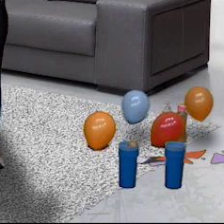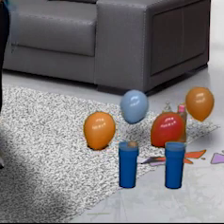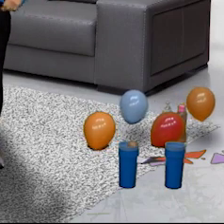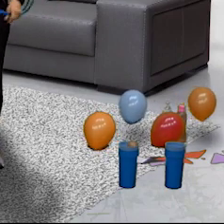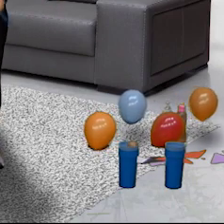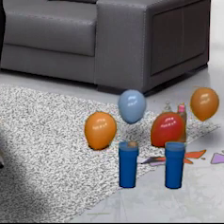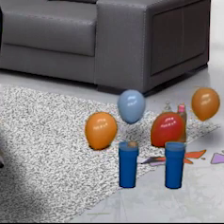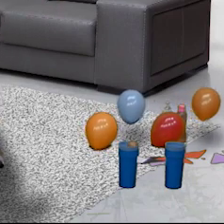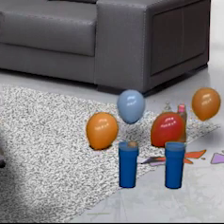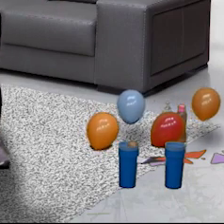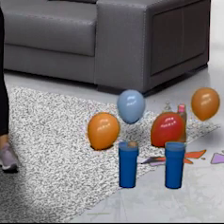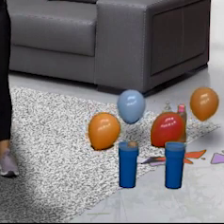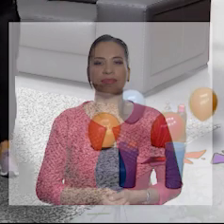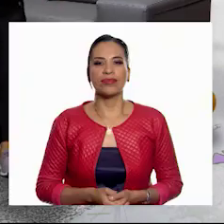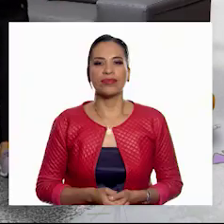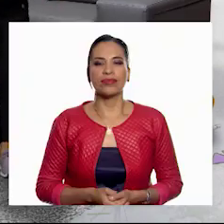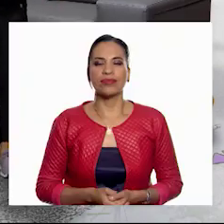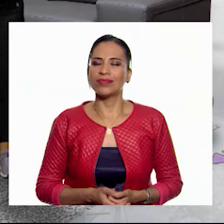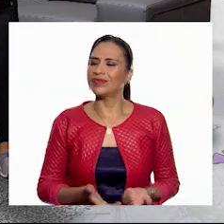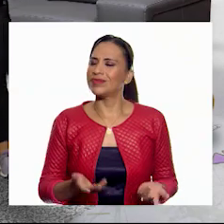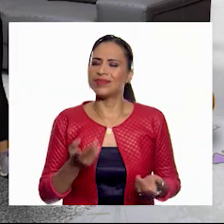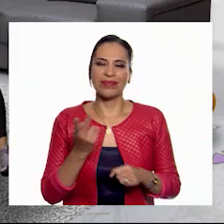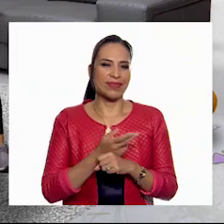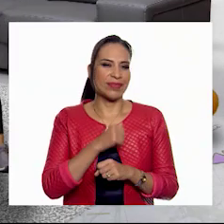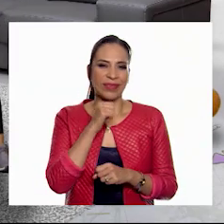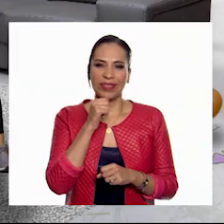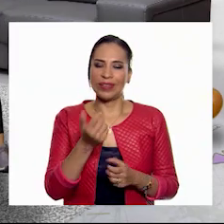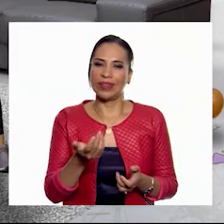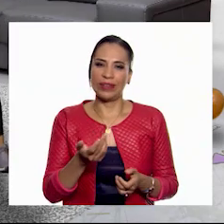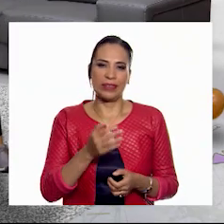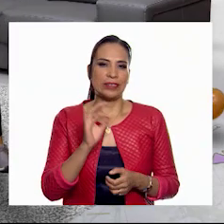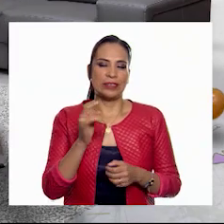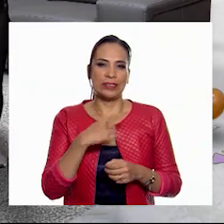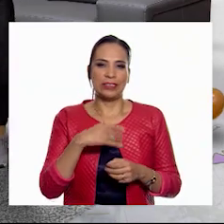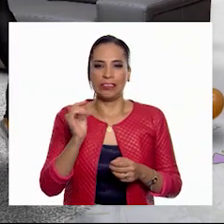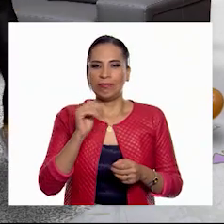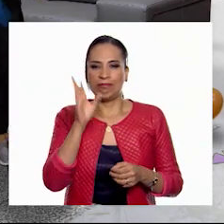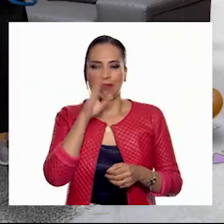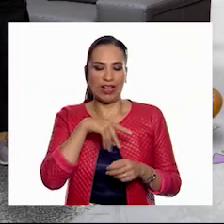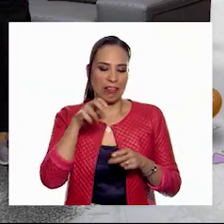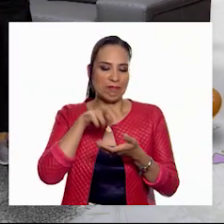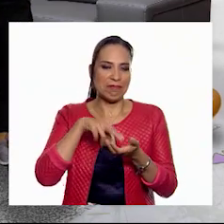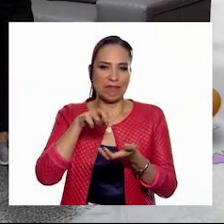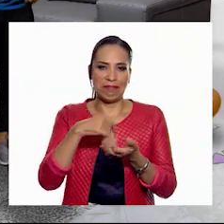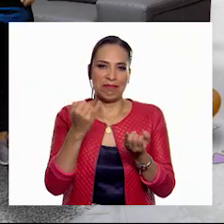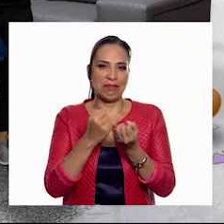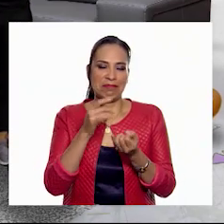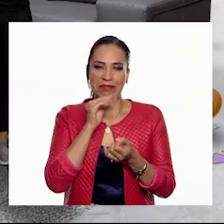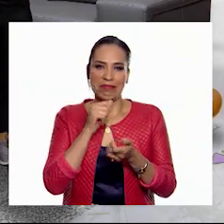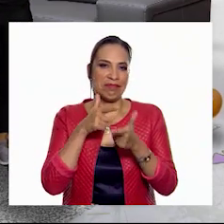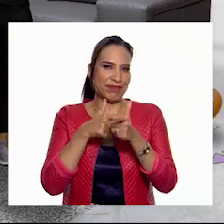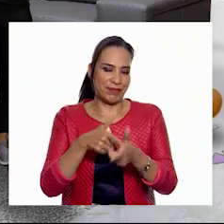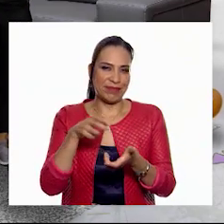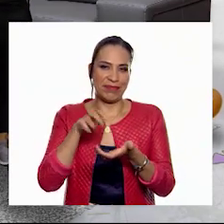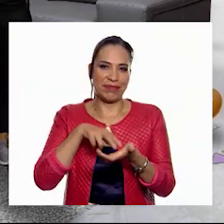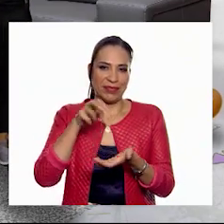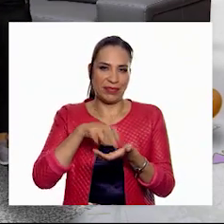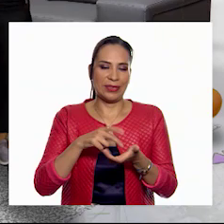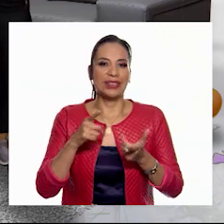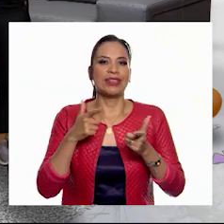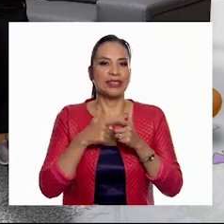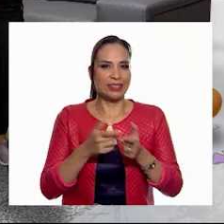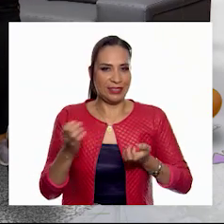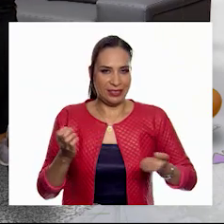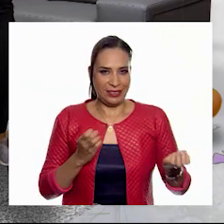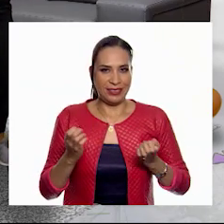sí, sí, lo hizo con Jorge. No pasa nada si te trabo los pies como a mí y ya no pudiste seguir saltando. Porque el chiste es movernos.